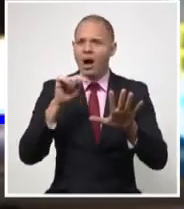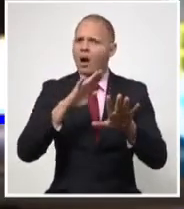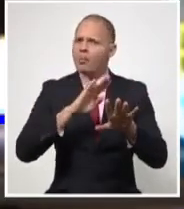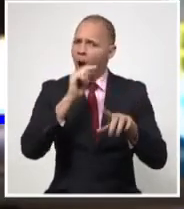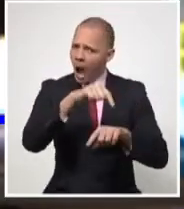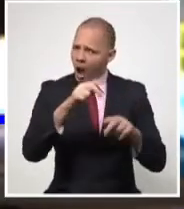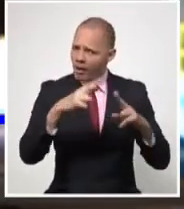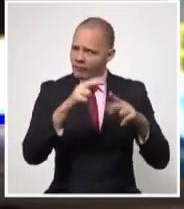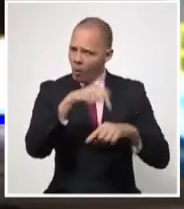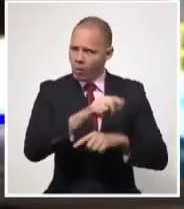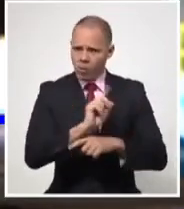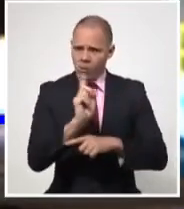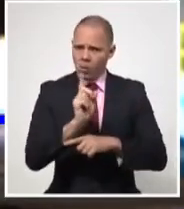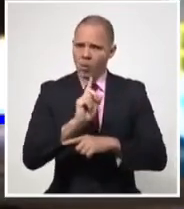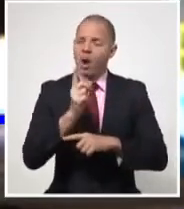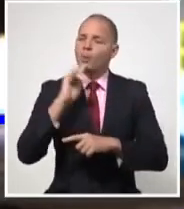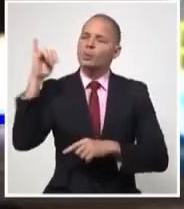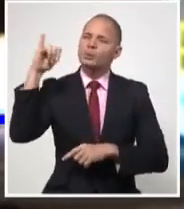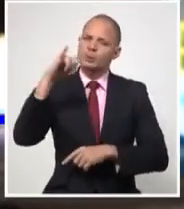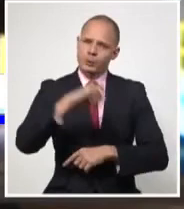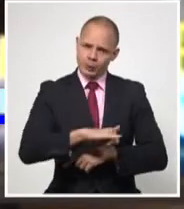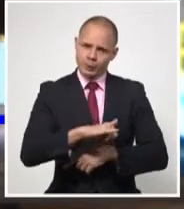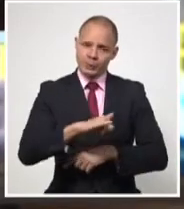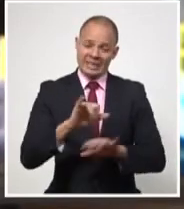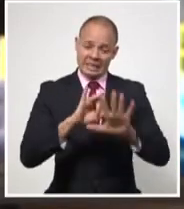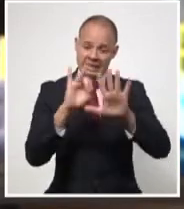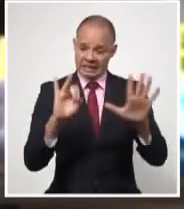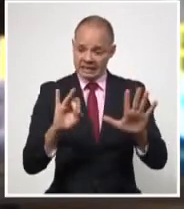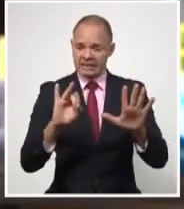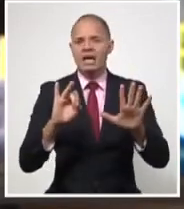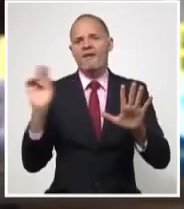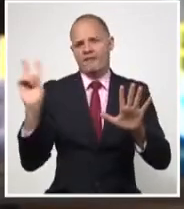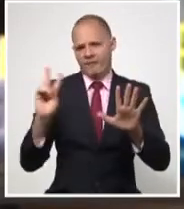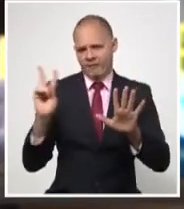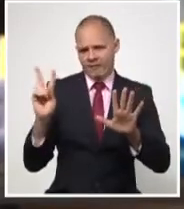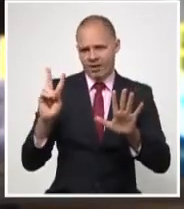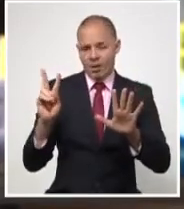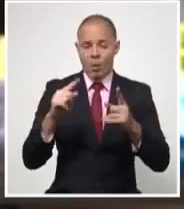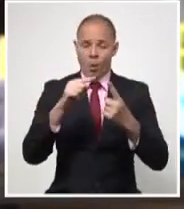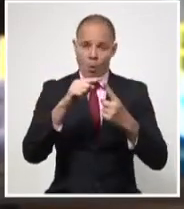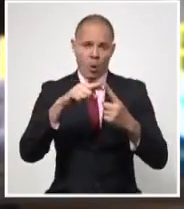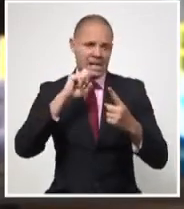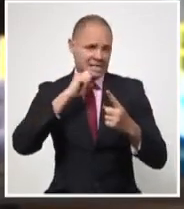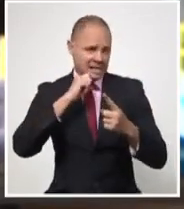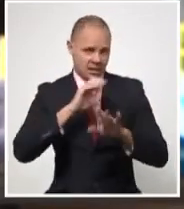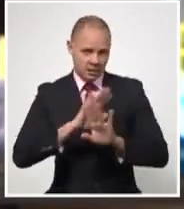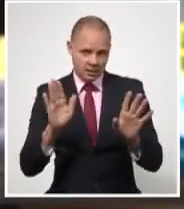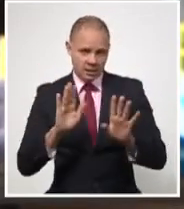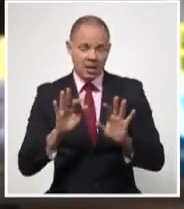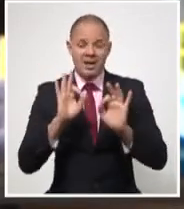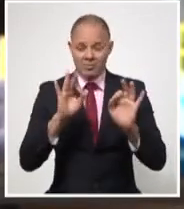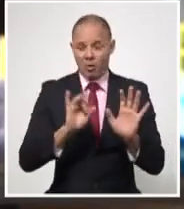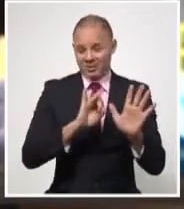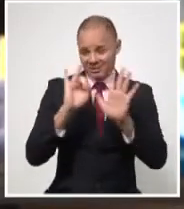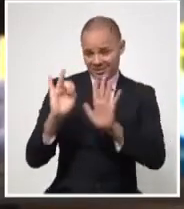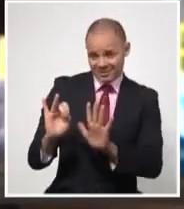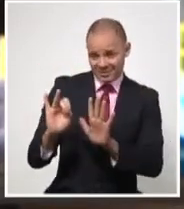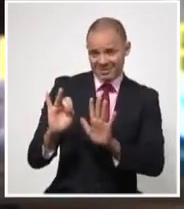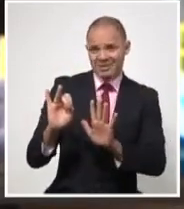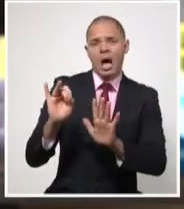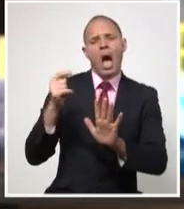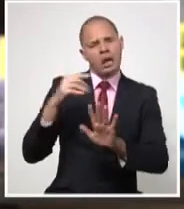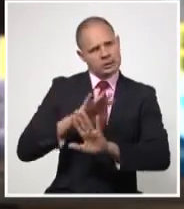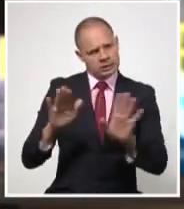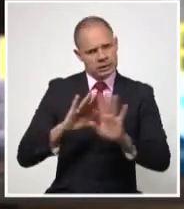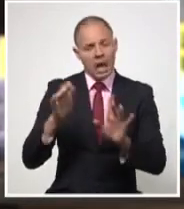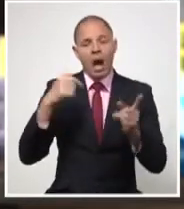siete de Venezuela y uno de Estados Unidos. Estos están asintomáticos en estos momentos, los últimos siete casos tenemos en vigilancia 30